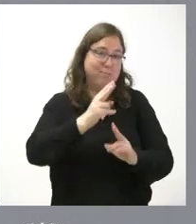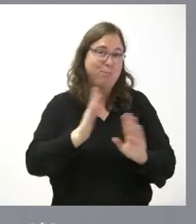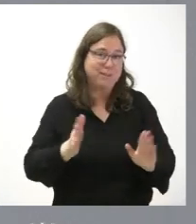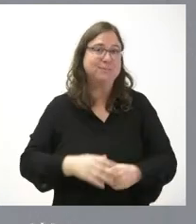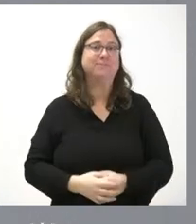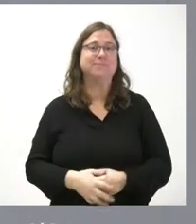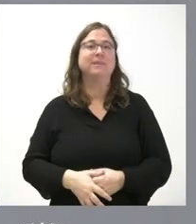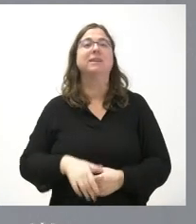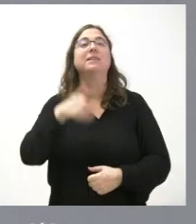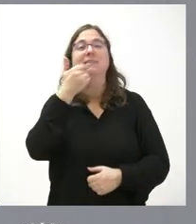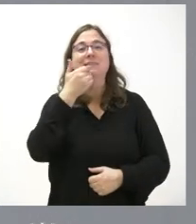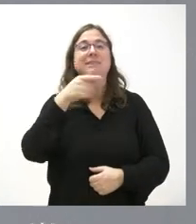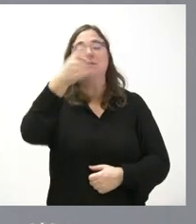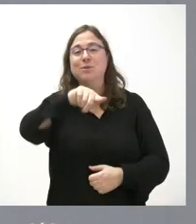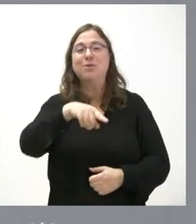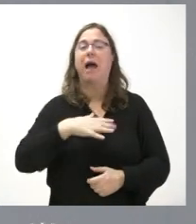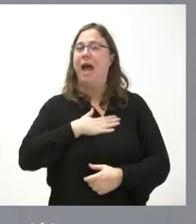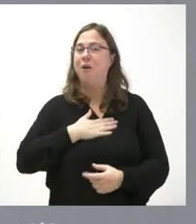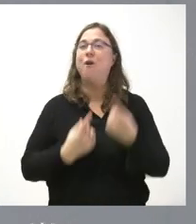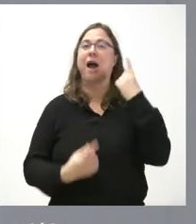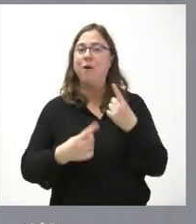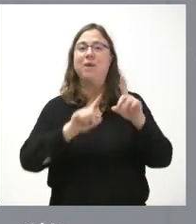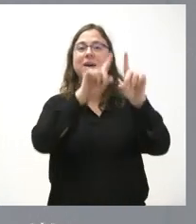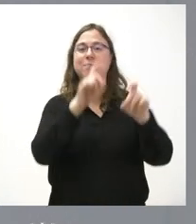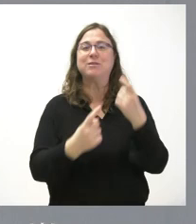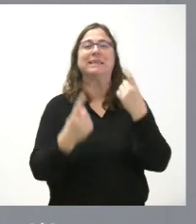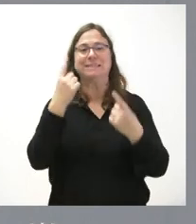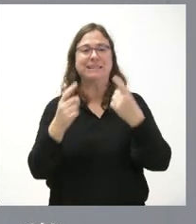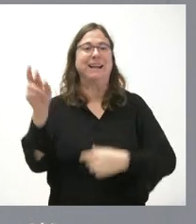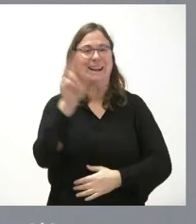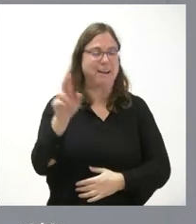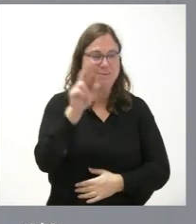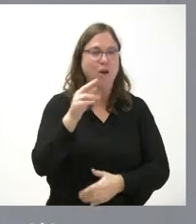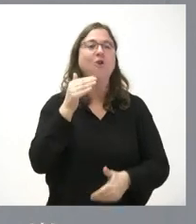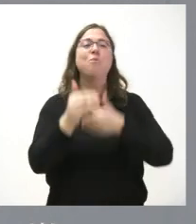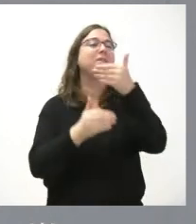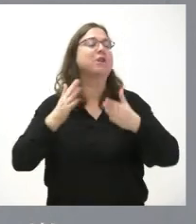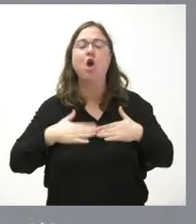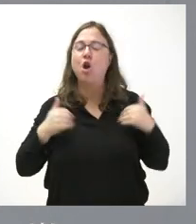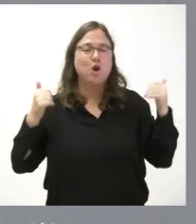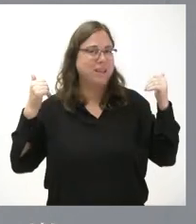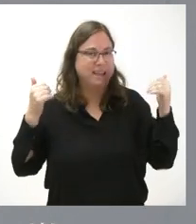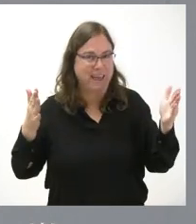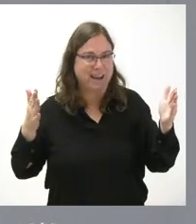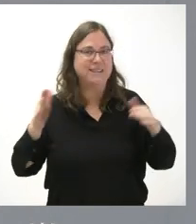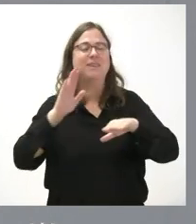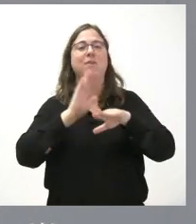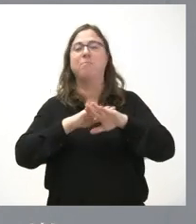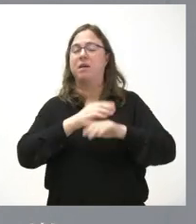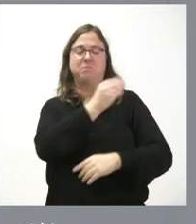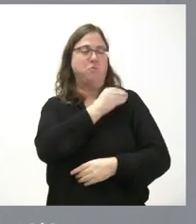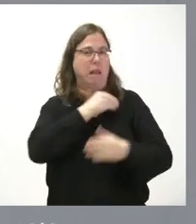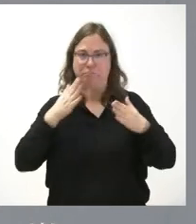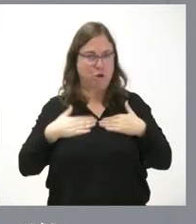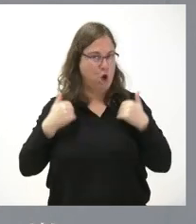es verdad como usted señala que algunas de las preguntas las ha repetido en alguna ocasión pero estoy muy gustoso de hacerlo cuantas veces ustedes estén oportuno volverlas a formular